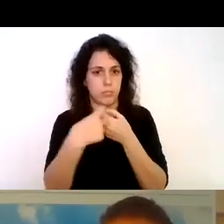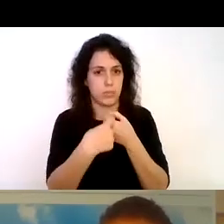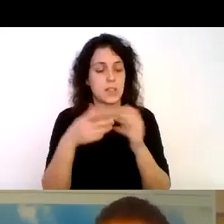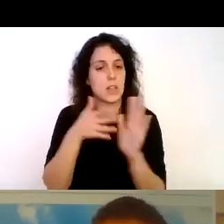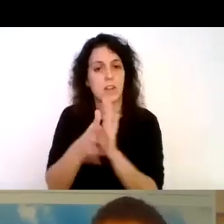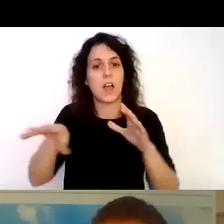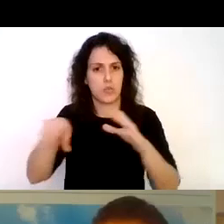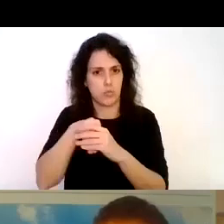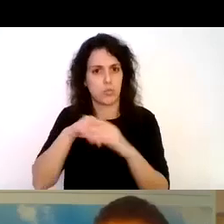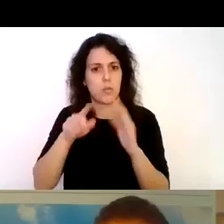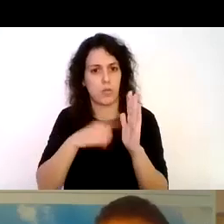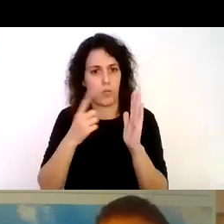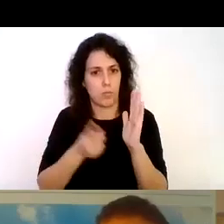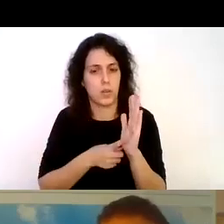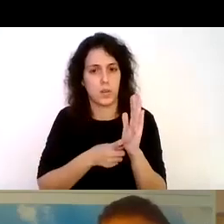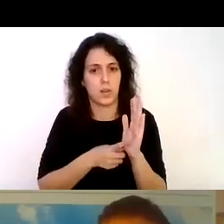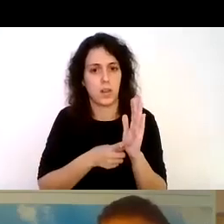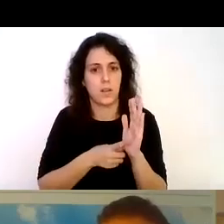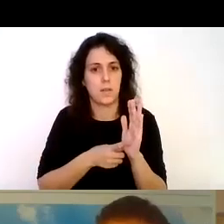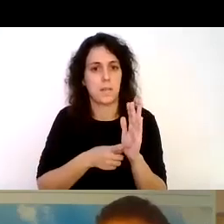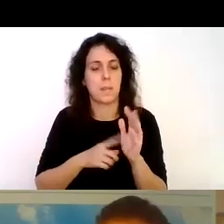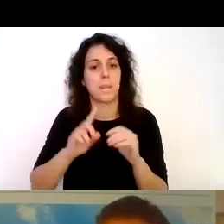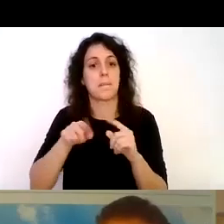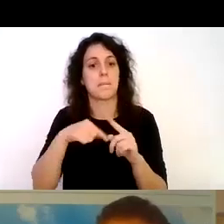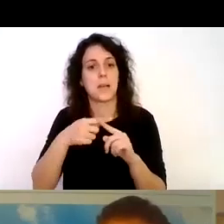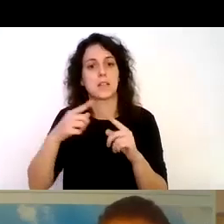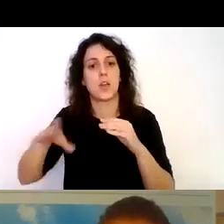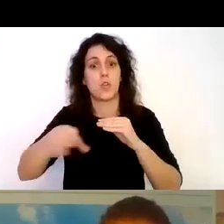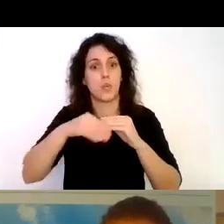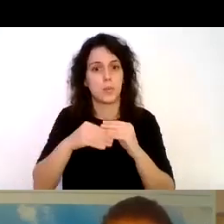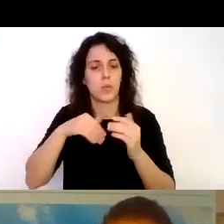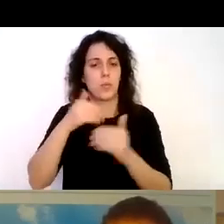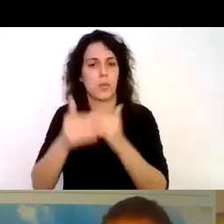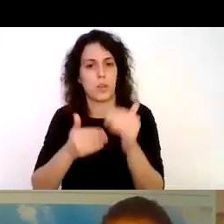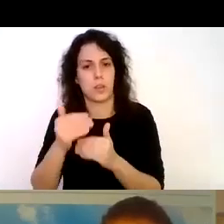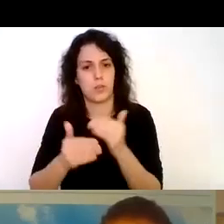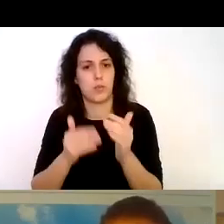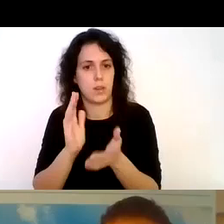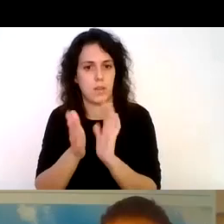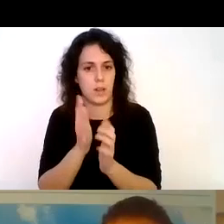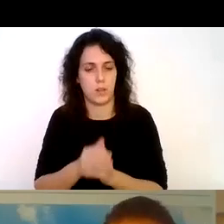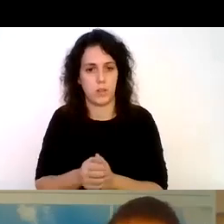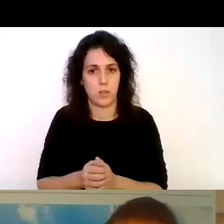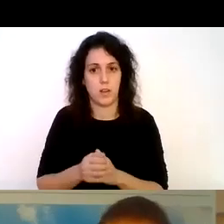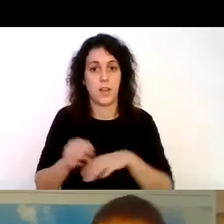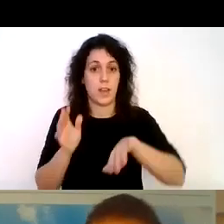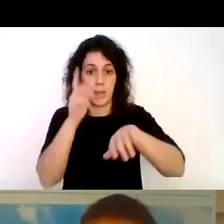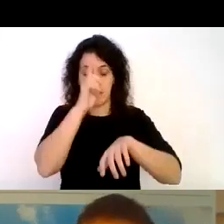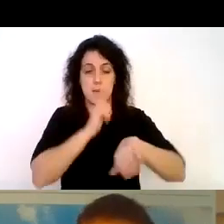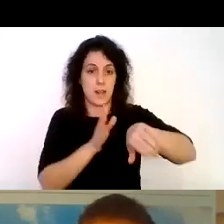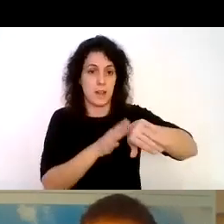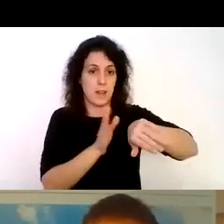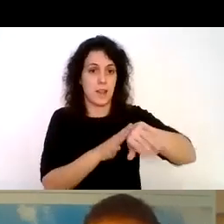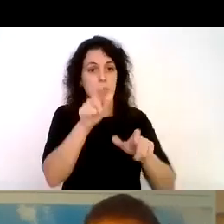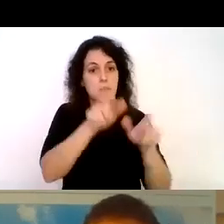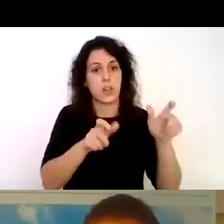y es un enorme complemento en procesos de rehabilitación la fotografía de esquiar personas con